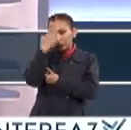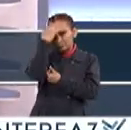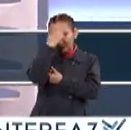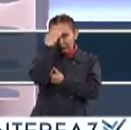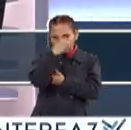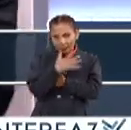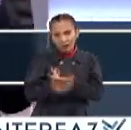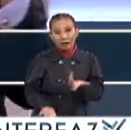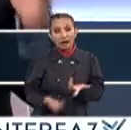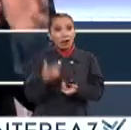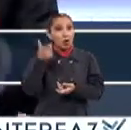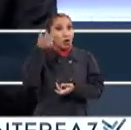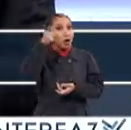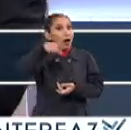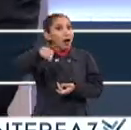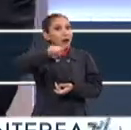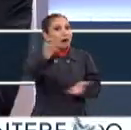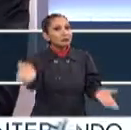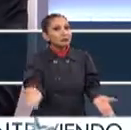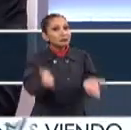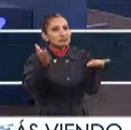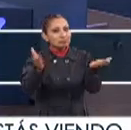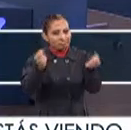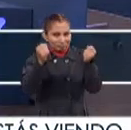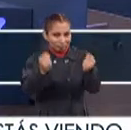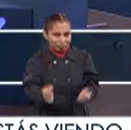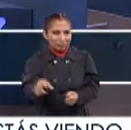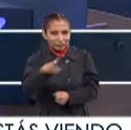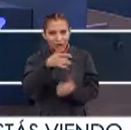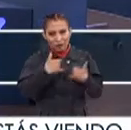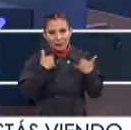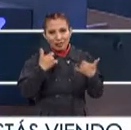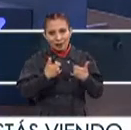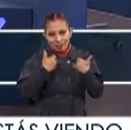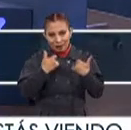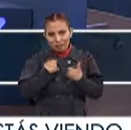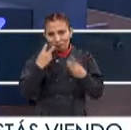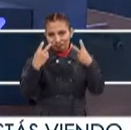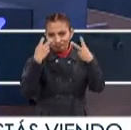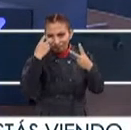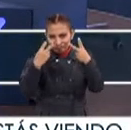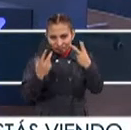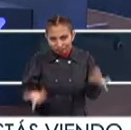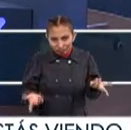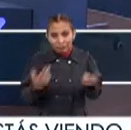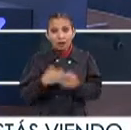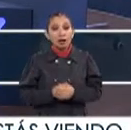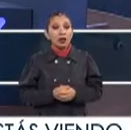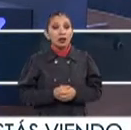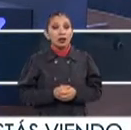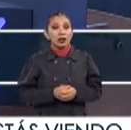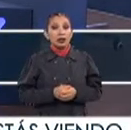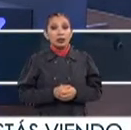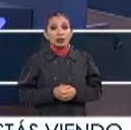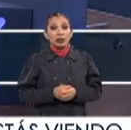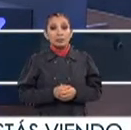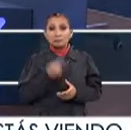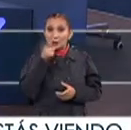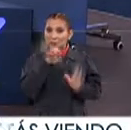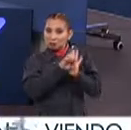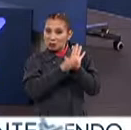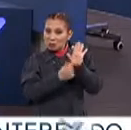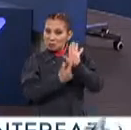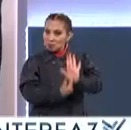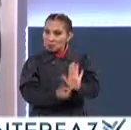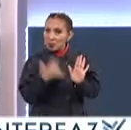experiencia Que ojalá motive Estoy seguro que sí Motivará a muchos estudiantes Que nos están viendo Pero diste con el